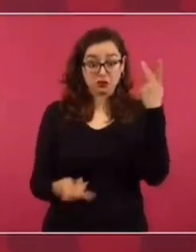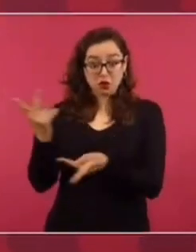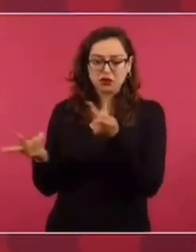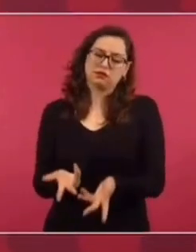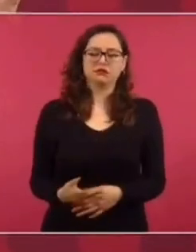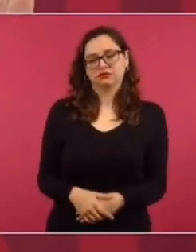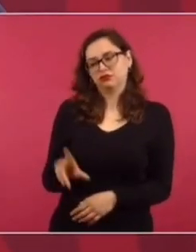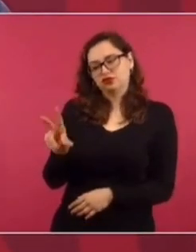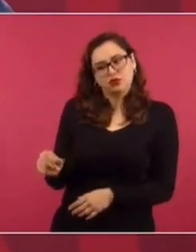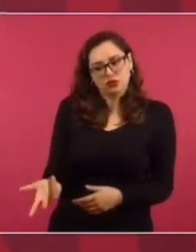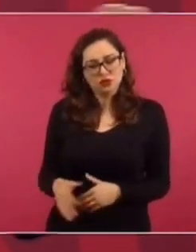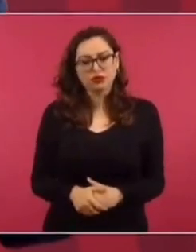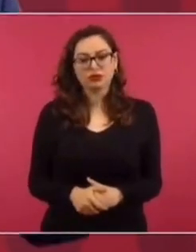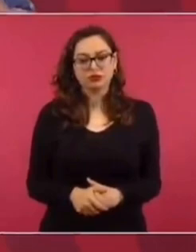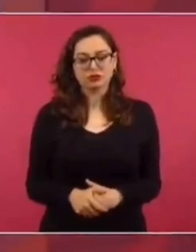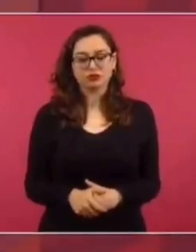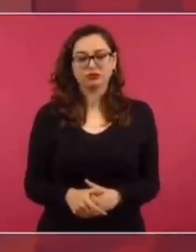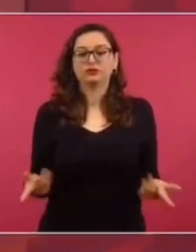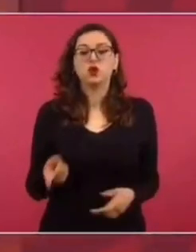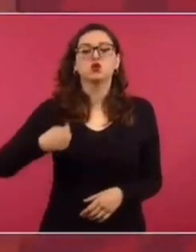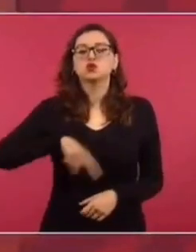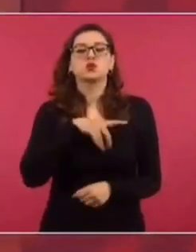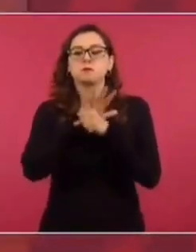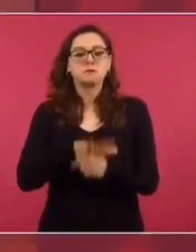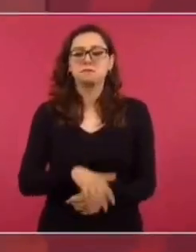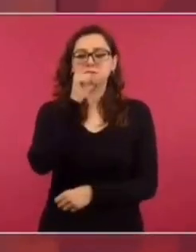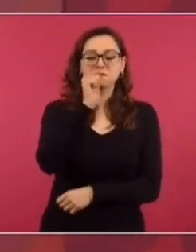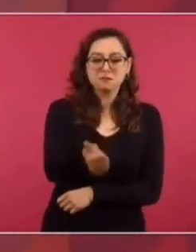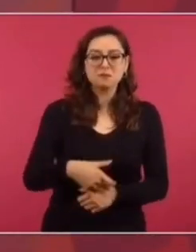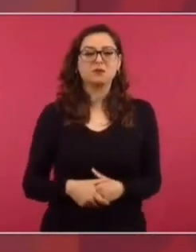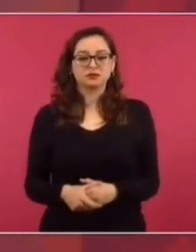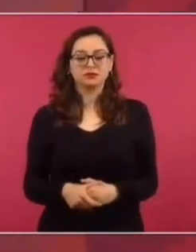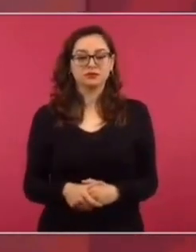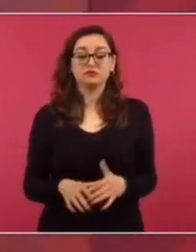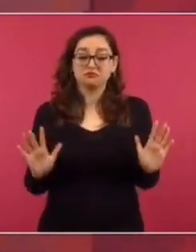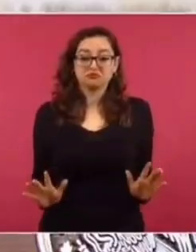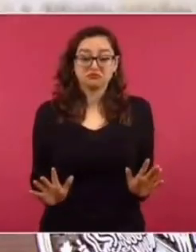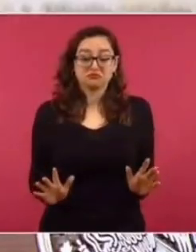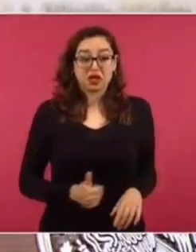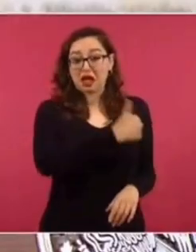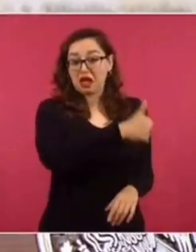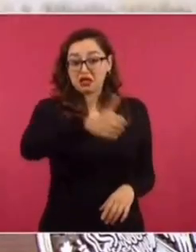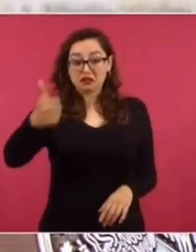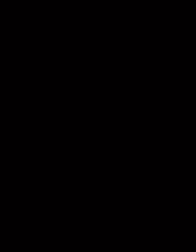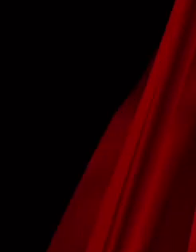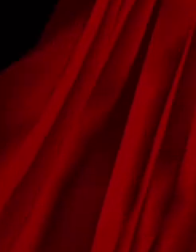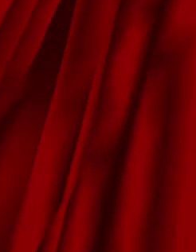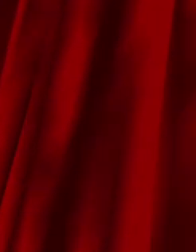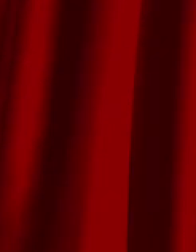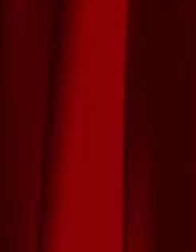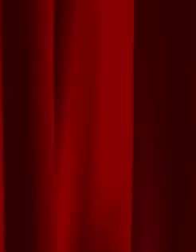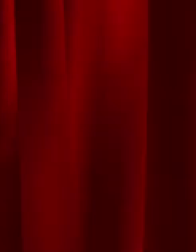presentar una vez? No, nosotros no presionamos a nadie. Aquí cada quien es responsable de sus actos.